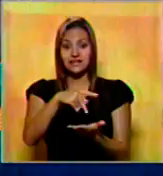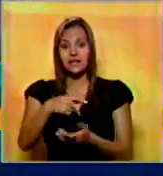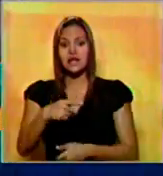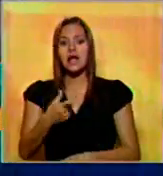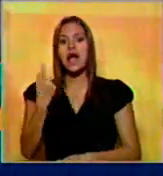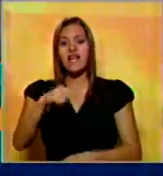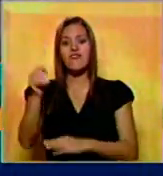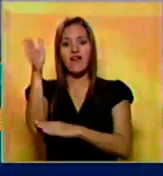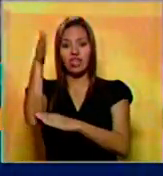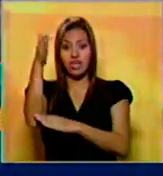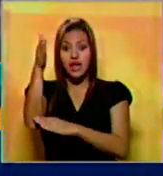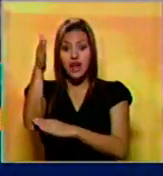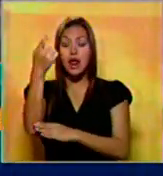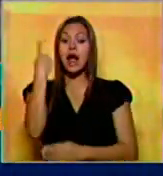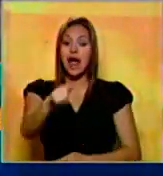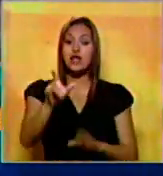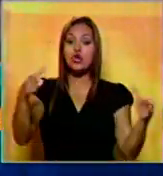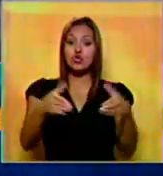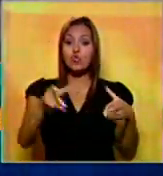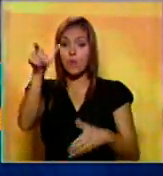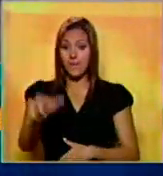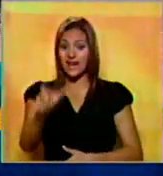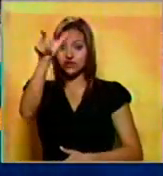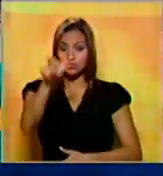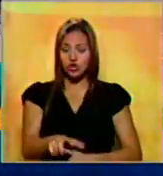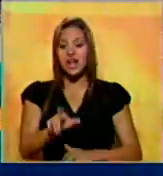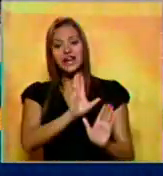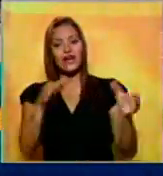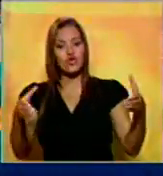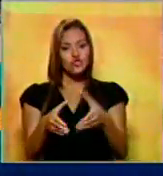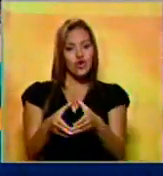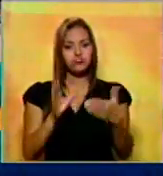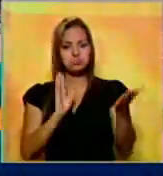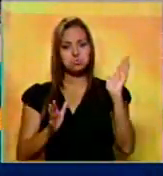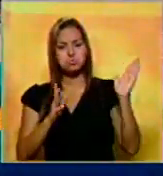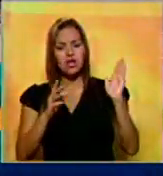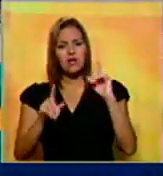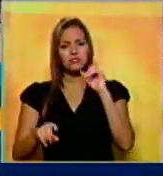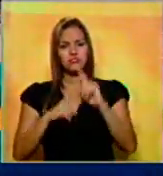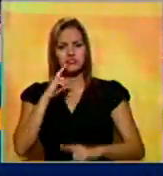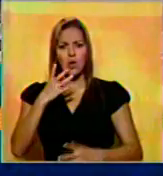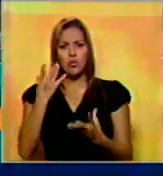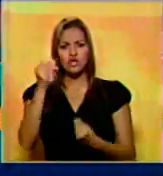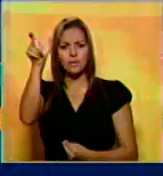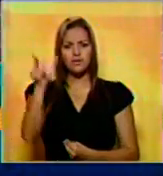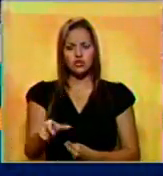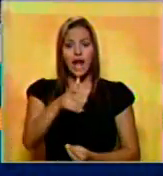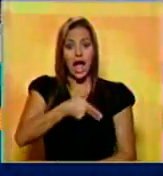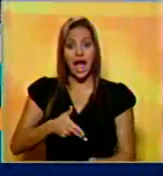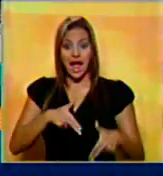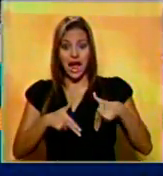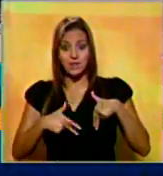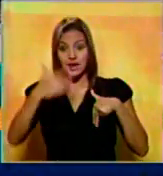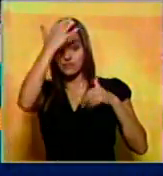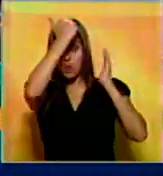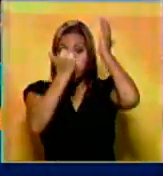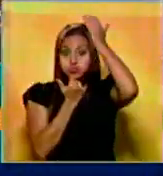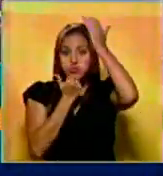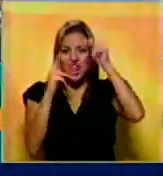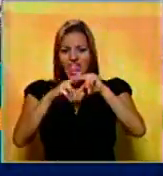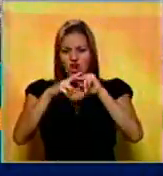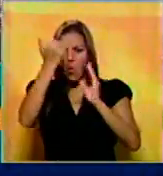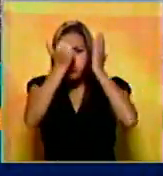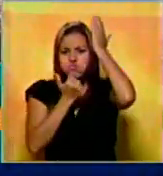Rosales de la Bandera se encontraba un grupo de personas reunidas. De repente llegaron varios sujetos armados con los rostros cubiertos